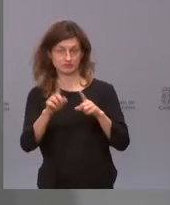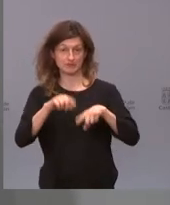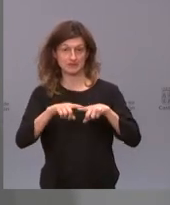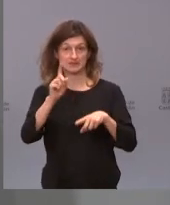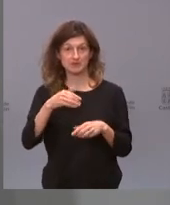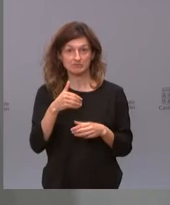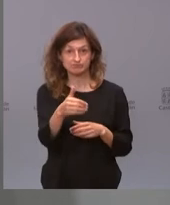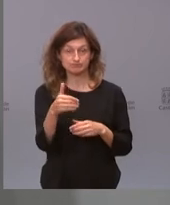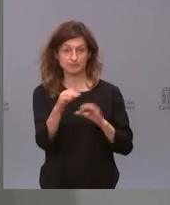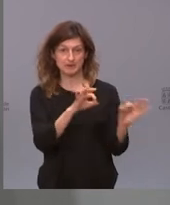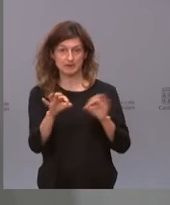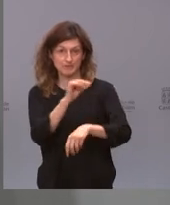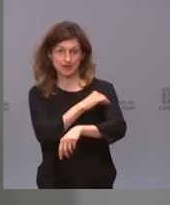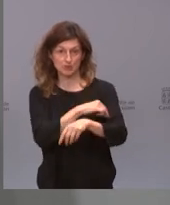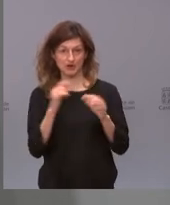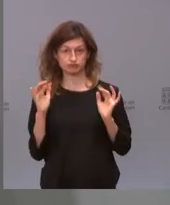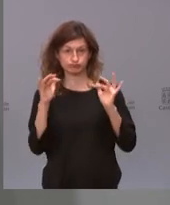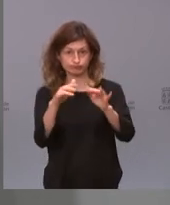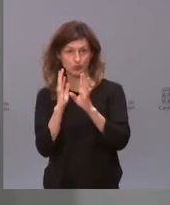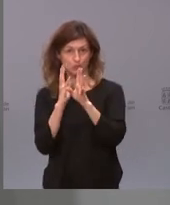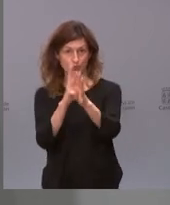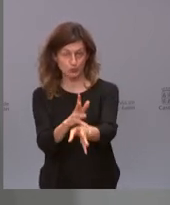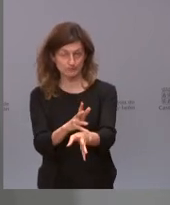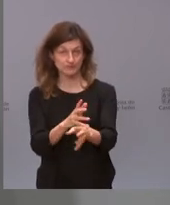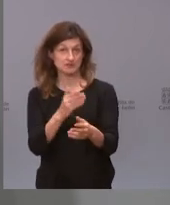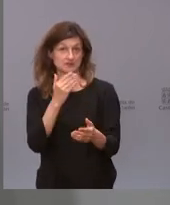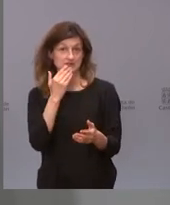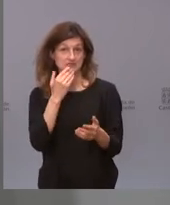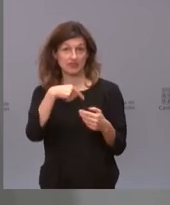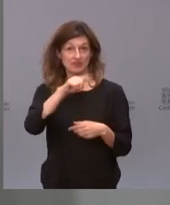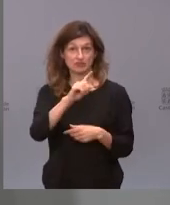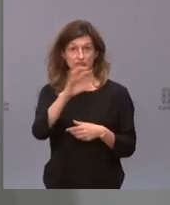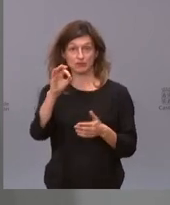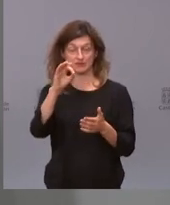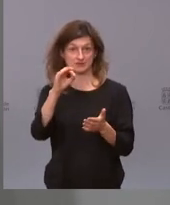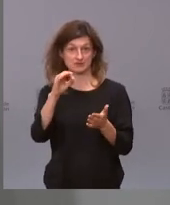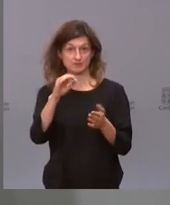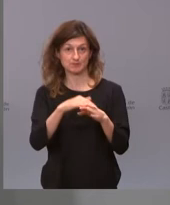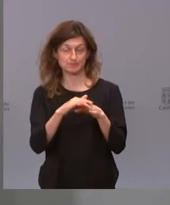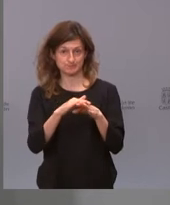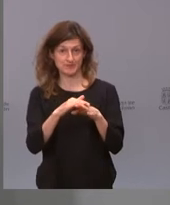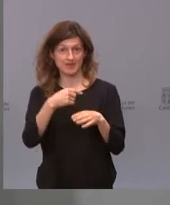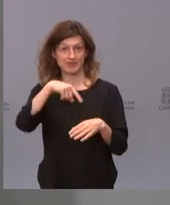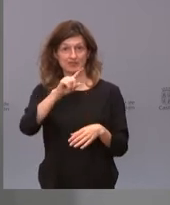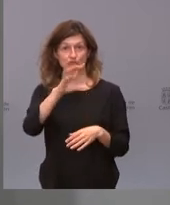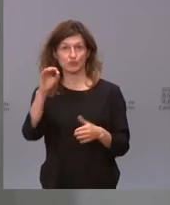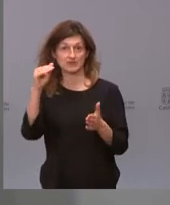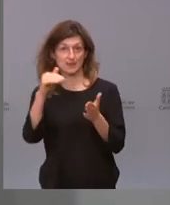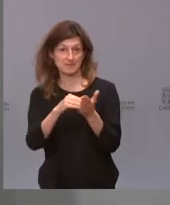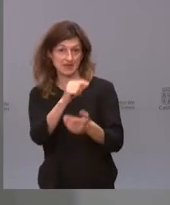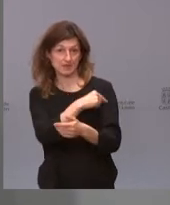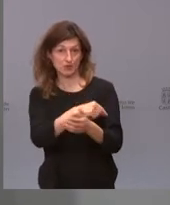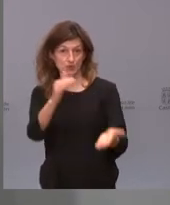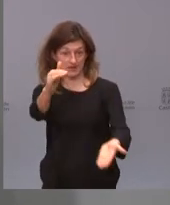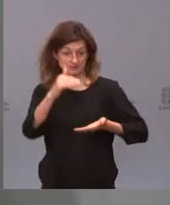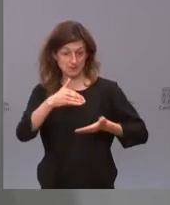vacunación masiva si recibimos más de 150.000 habitantes. Uy, vacunas, si recibimos más de